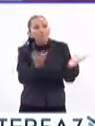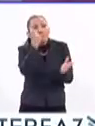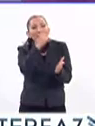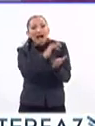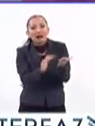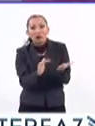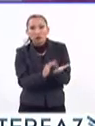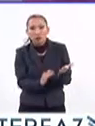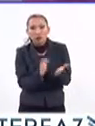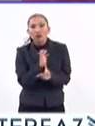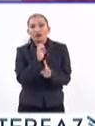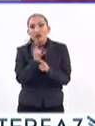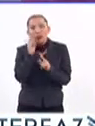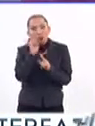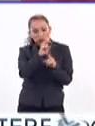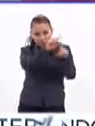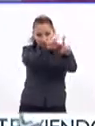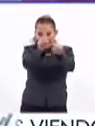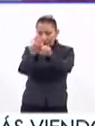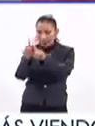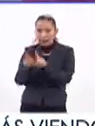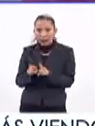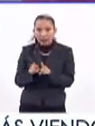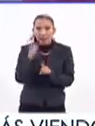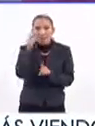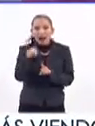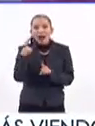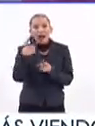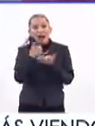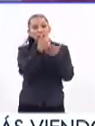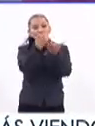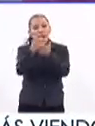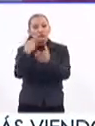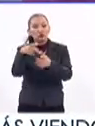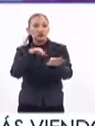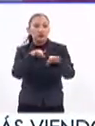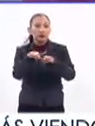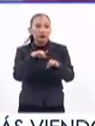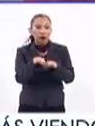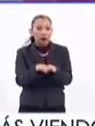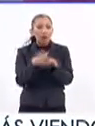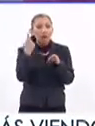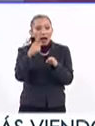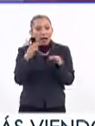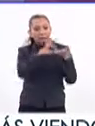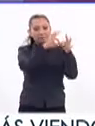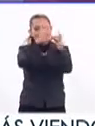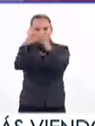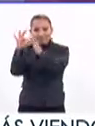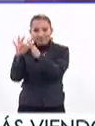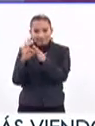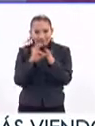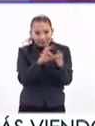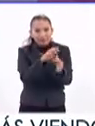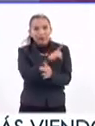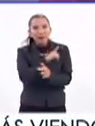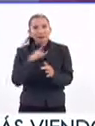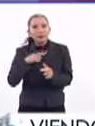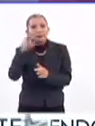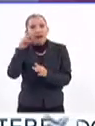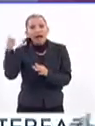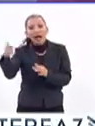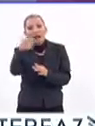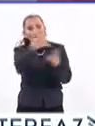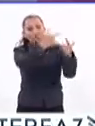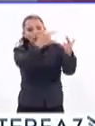y entonces tenemos que diferenciarlo. Para que sea útil la labor que hacemos de coordinación, tenemos que ver que